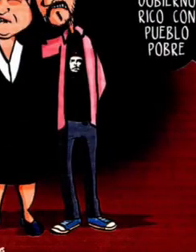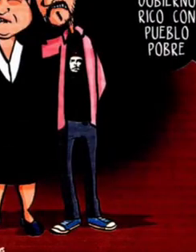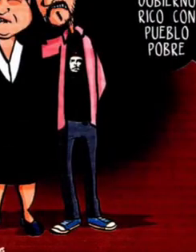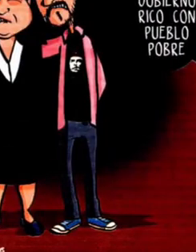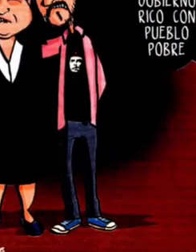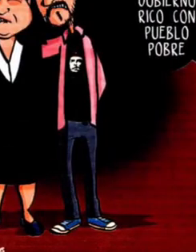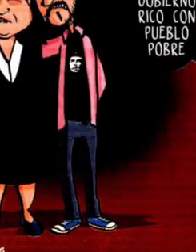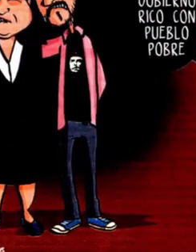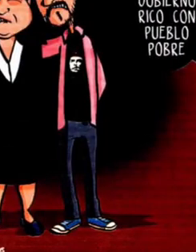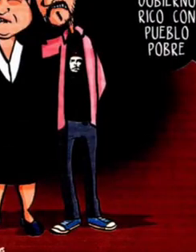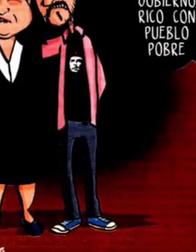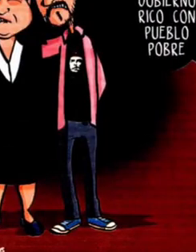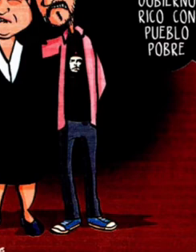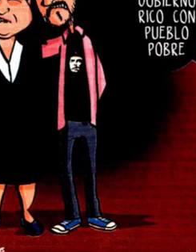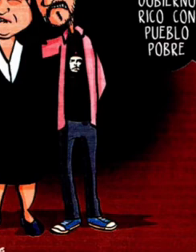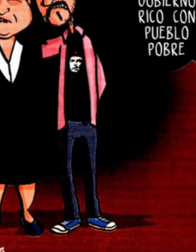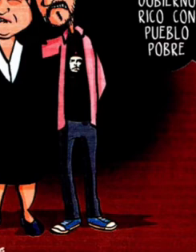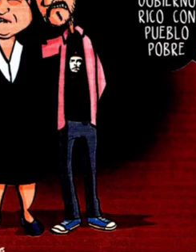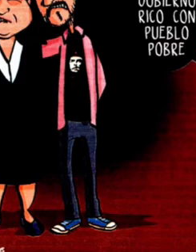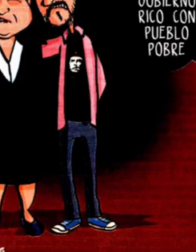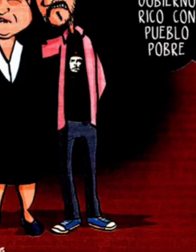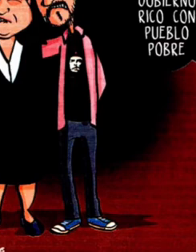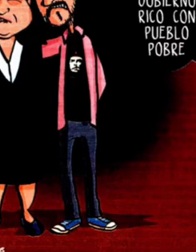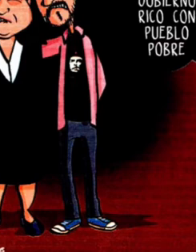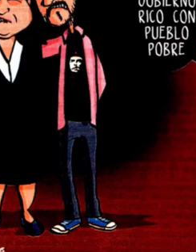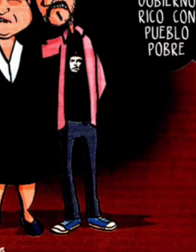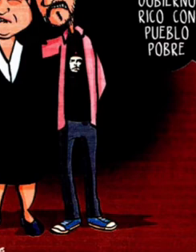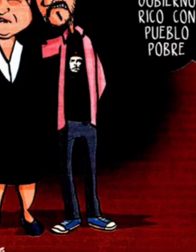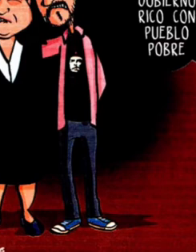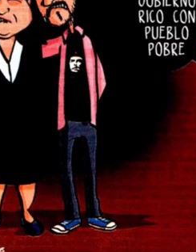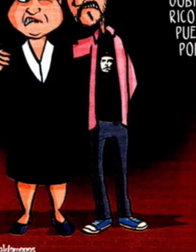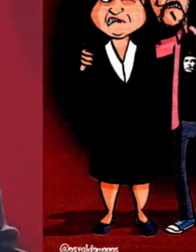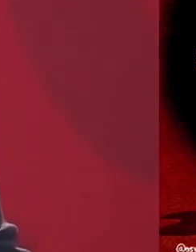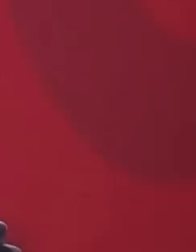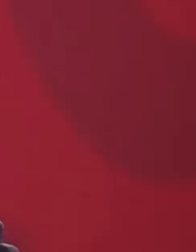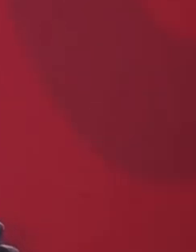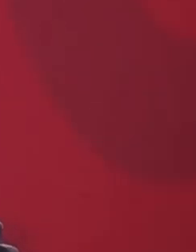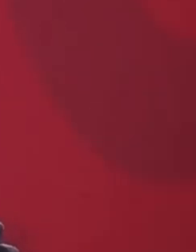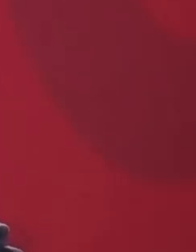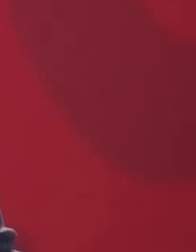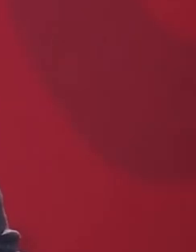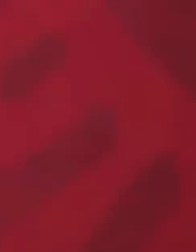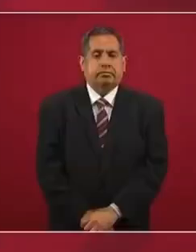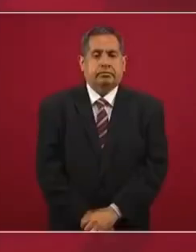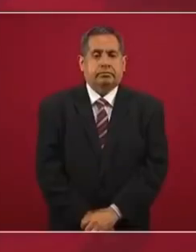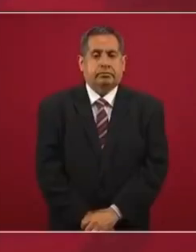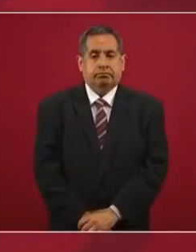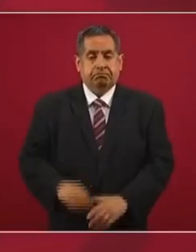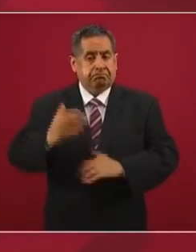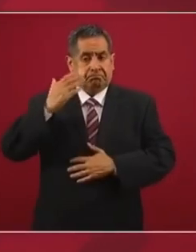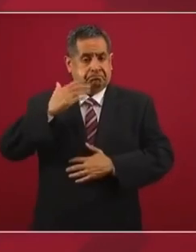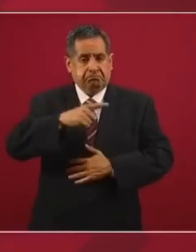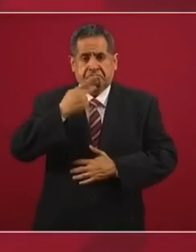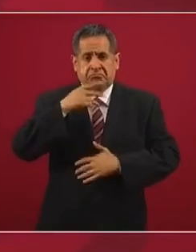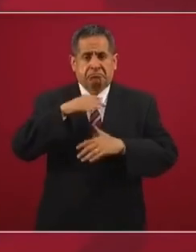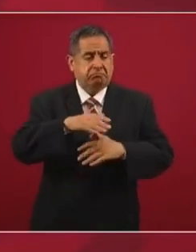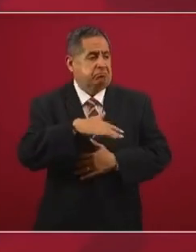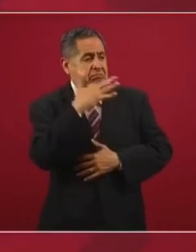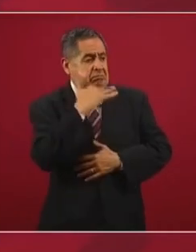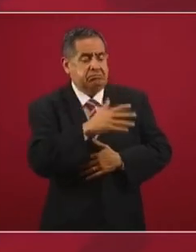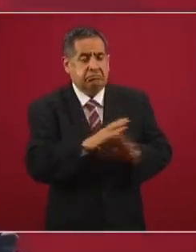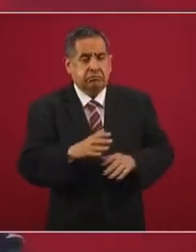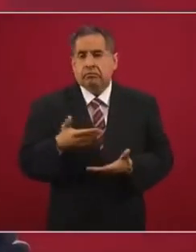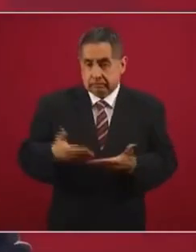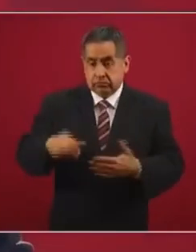No estaba ni siquiera en el discurso oficial. No se hablaba de corrupción. Y era el principal problema de México. Y ahora, qué bien que todos los días